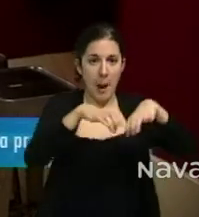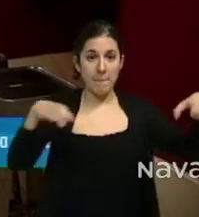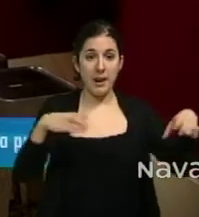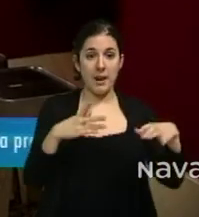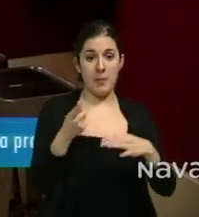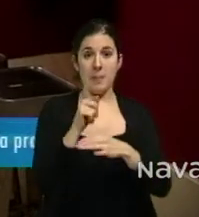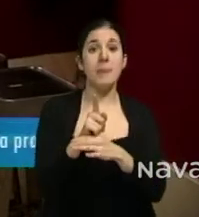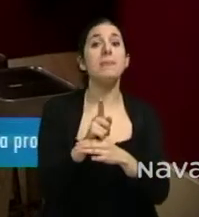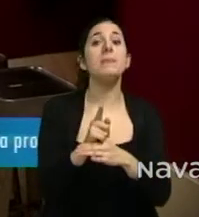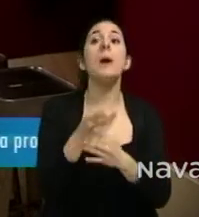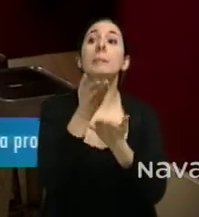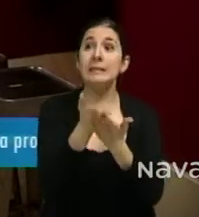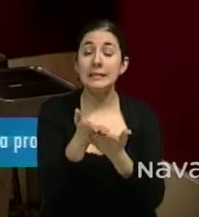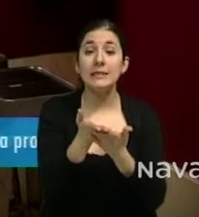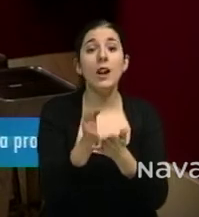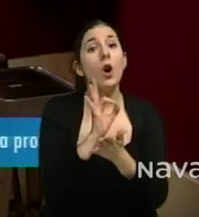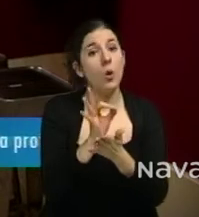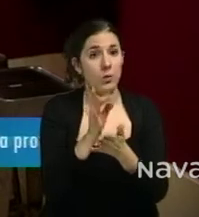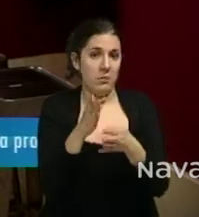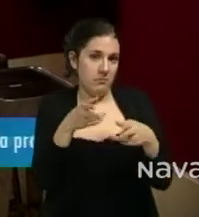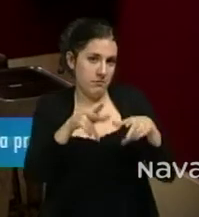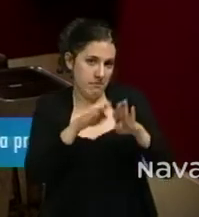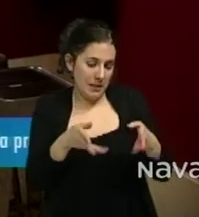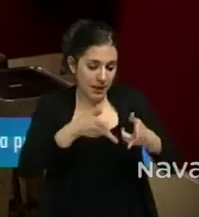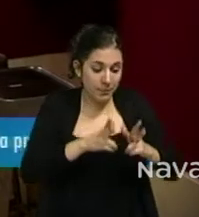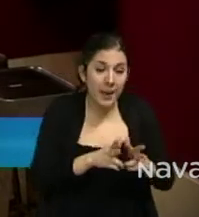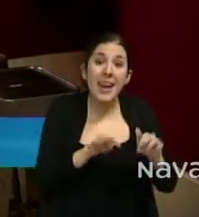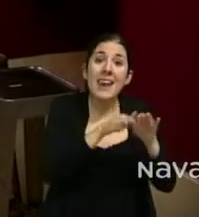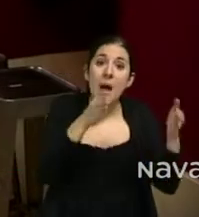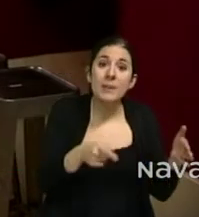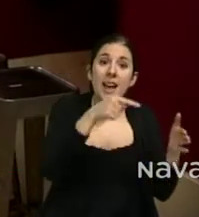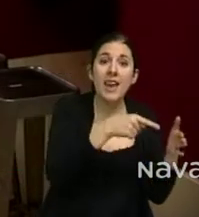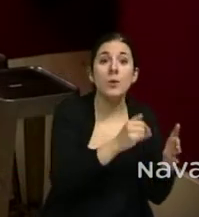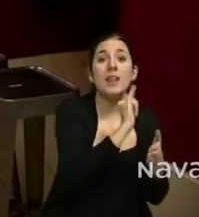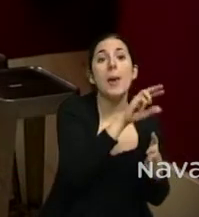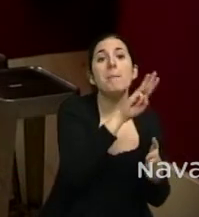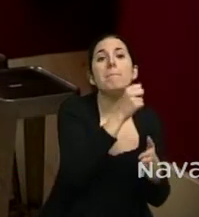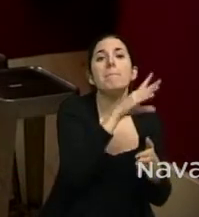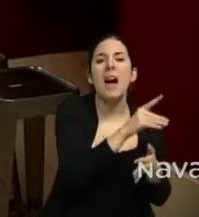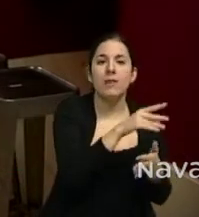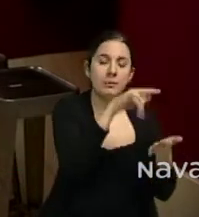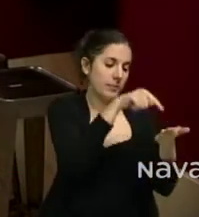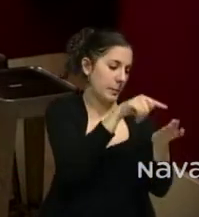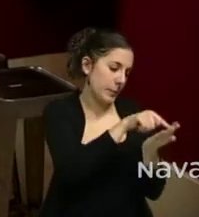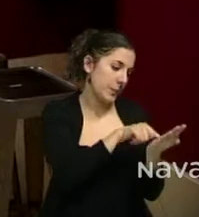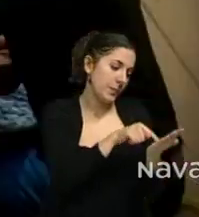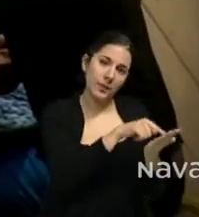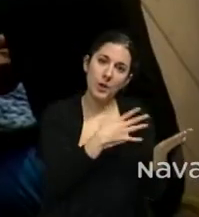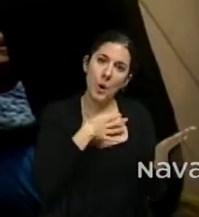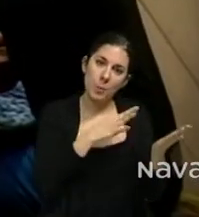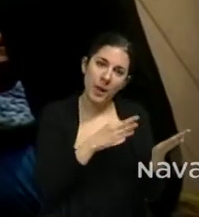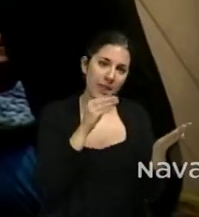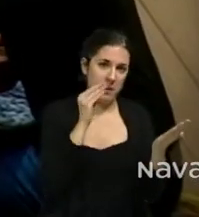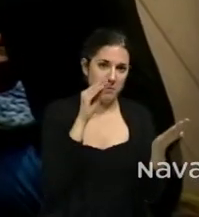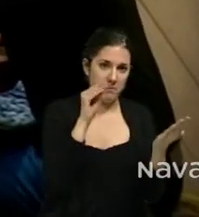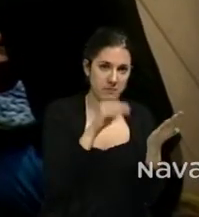que le sienten en una mesa, dispone en cada mesa de un iPad con el que puede gestionar un usuario propio, poder pedir